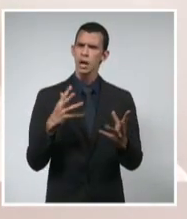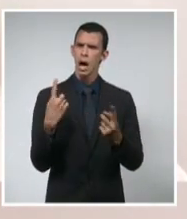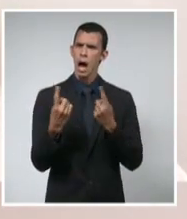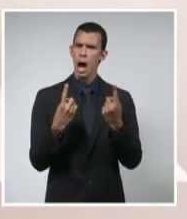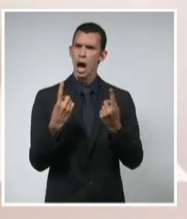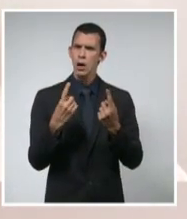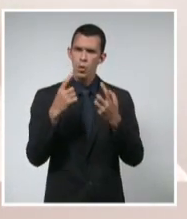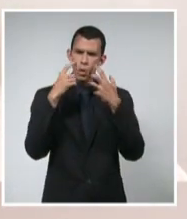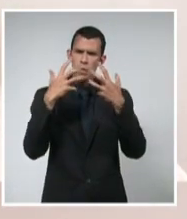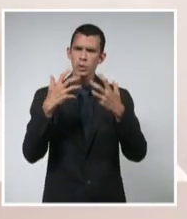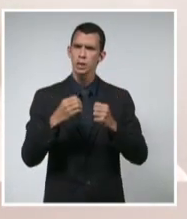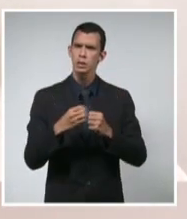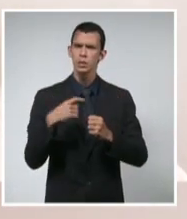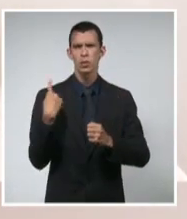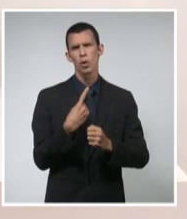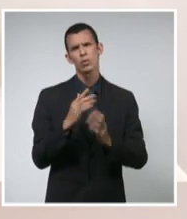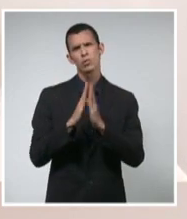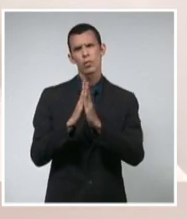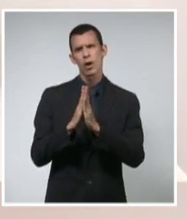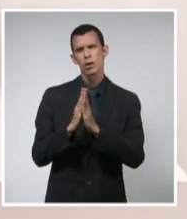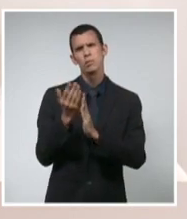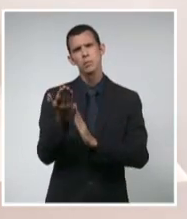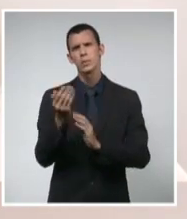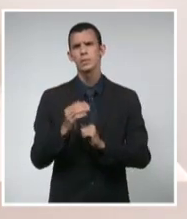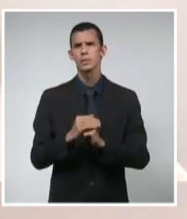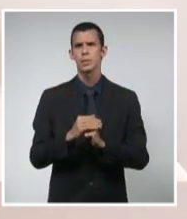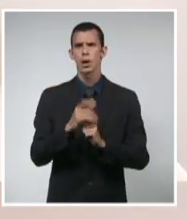Inmediatamente, por supuesto,